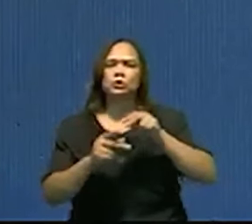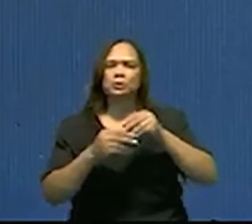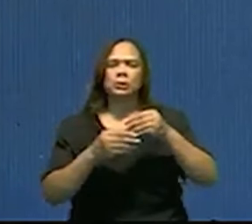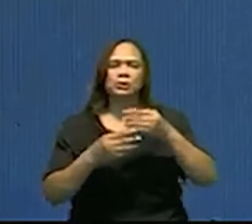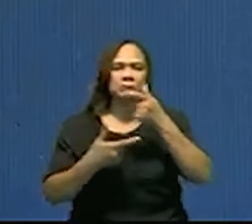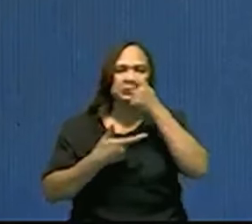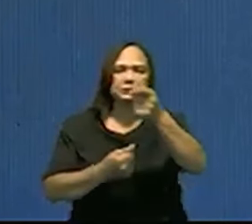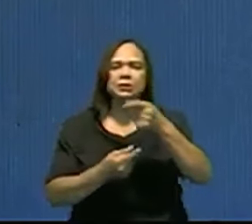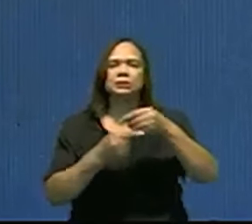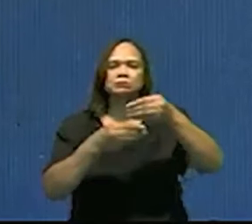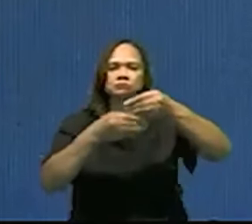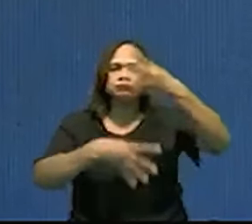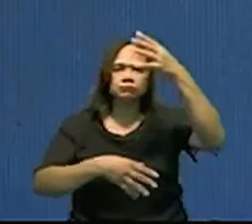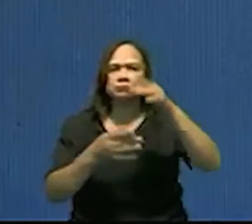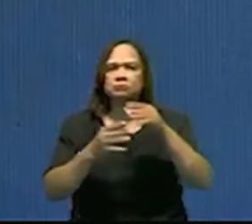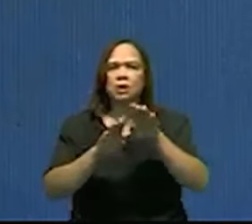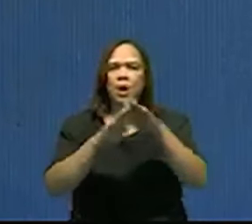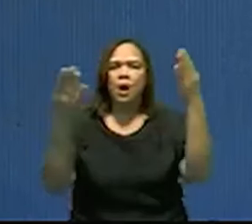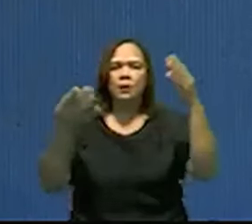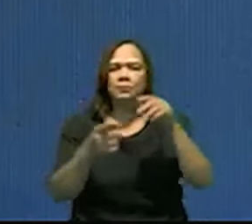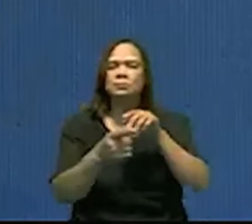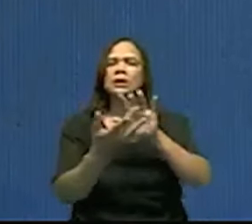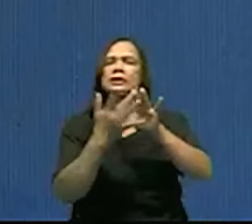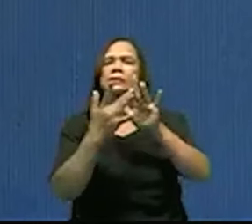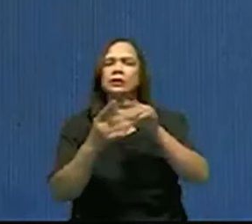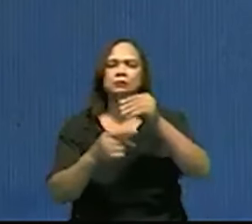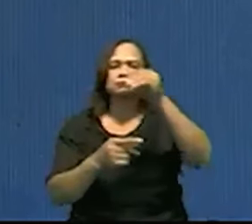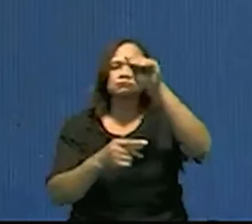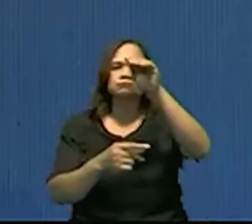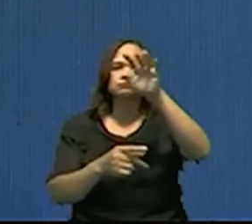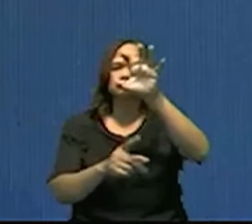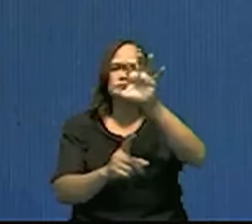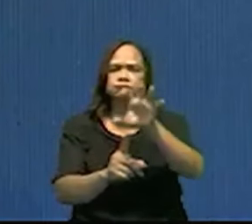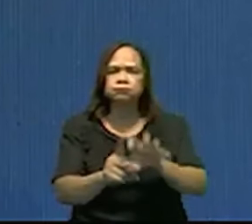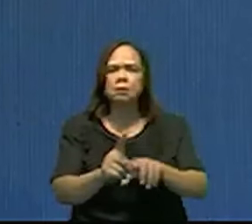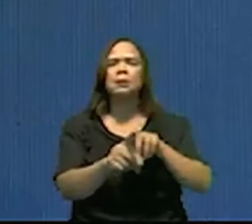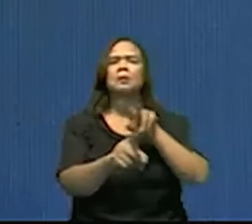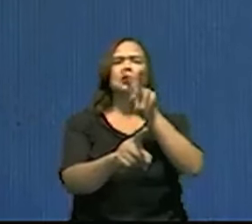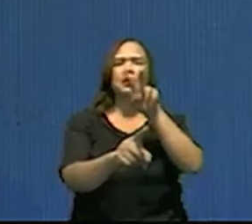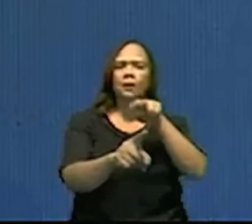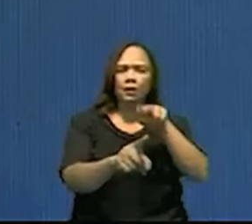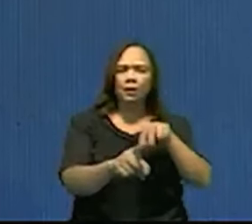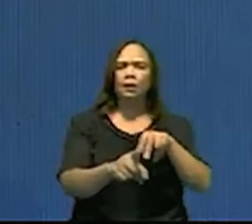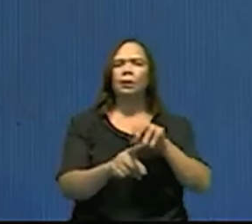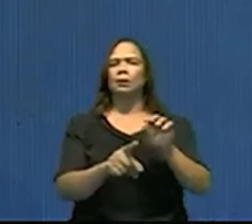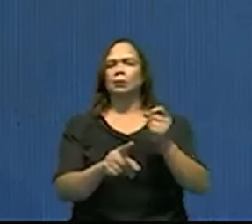que quizá no va a tener el acceso a esta memoria en físico.